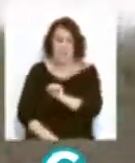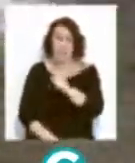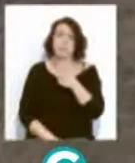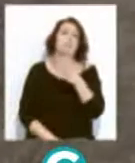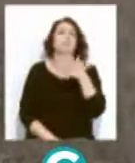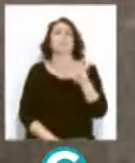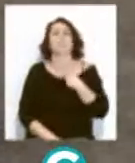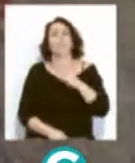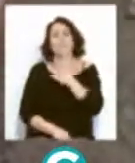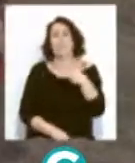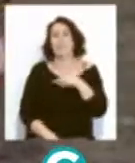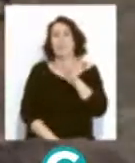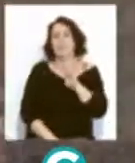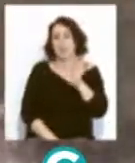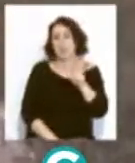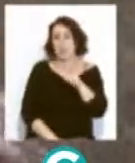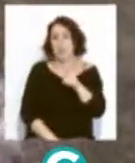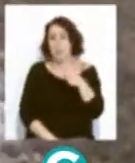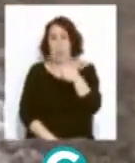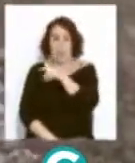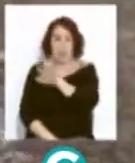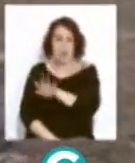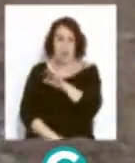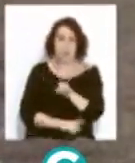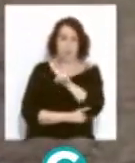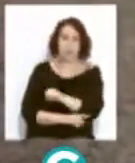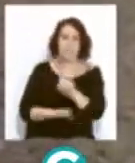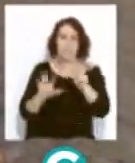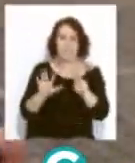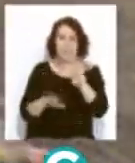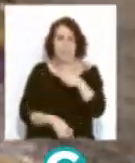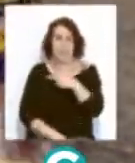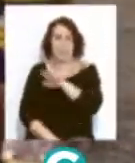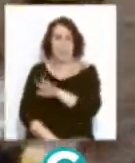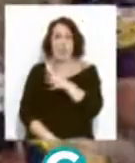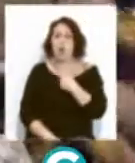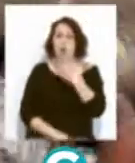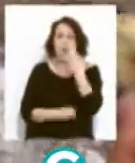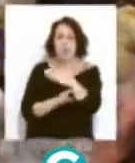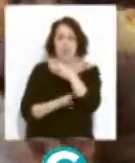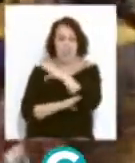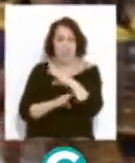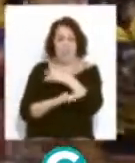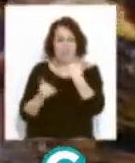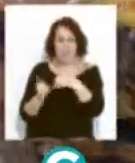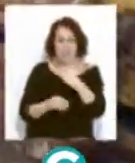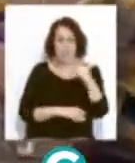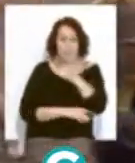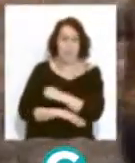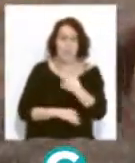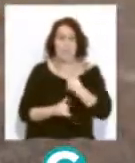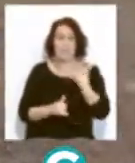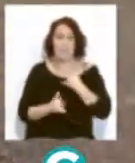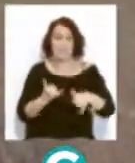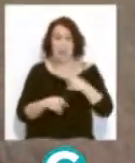de 31 a 5. Y se impondría por 7 a 5 a Ciencias de Sevilla. En la semifinal de